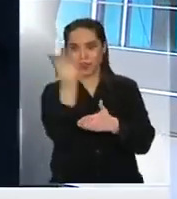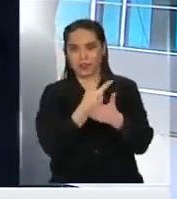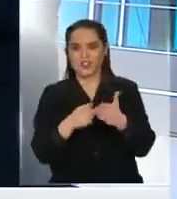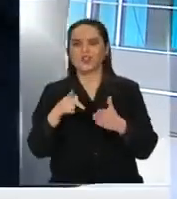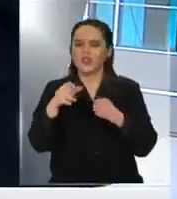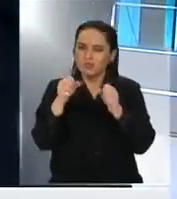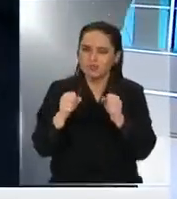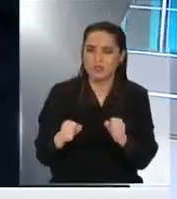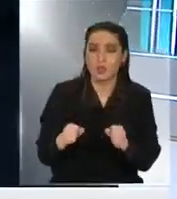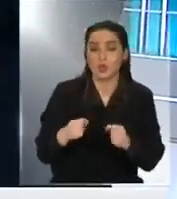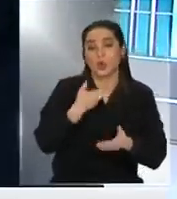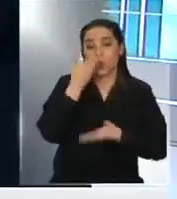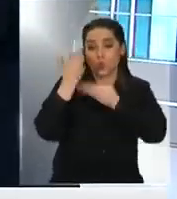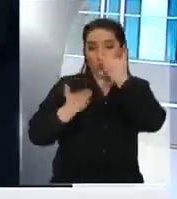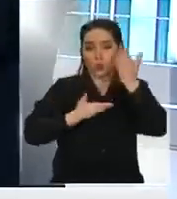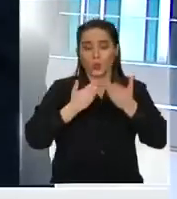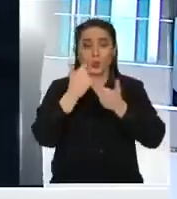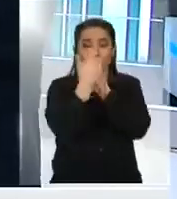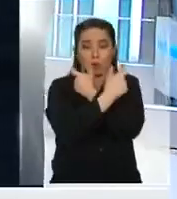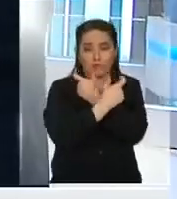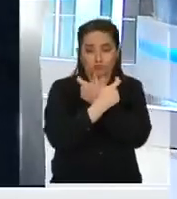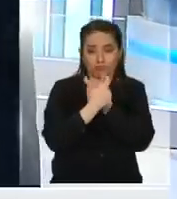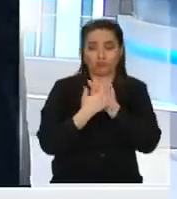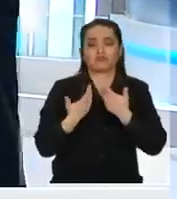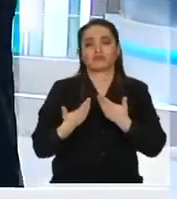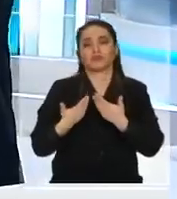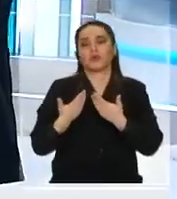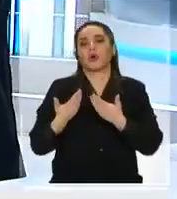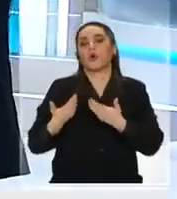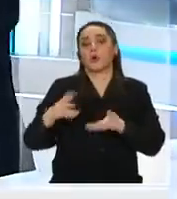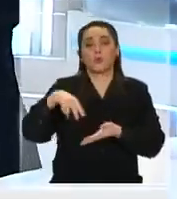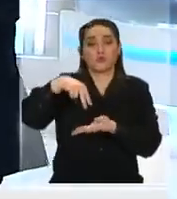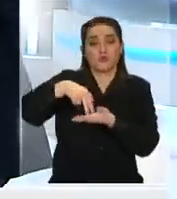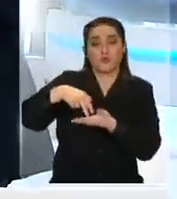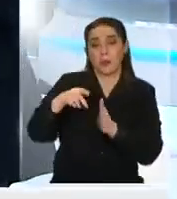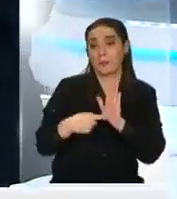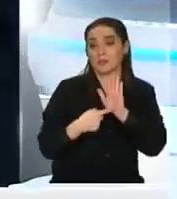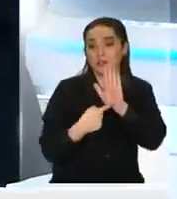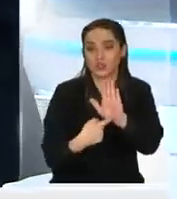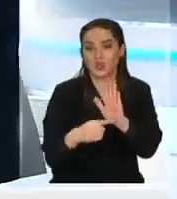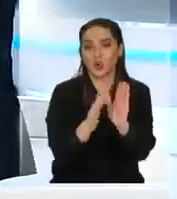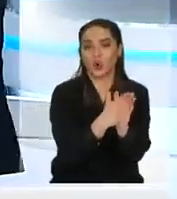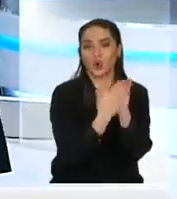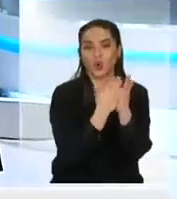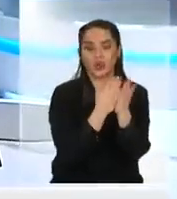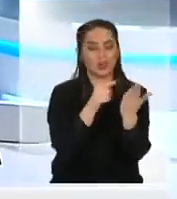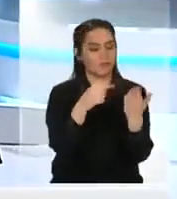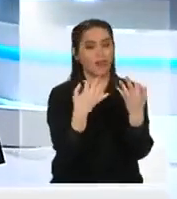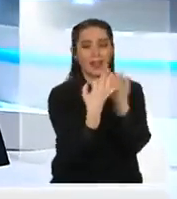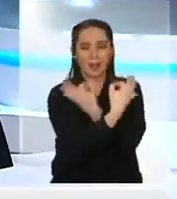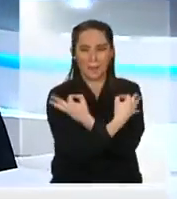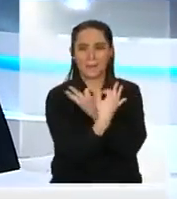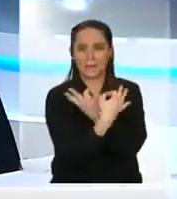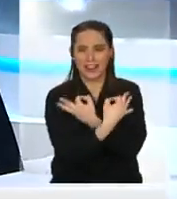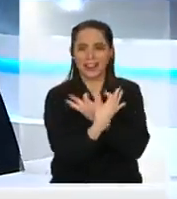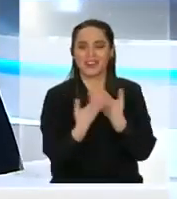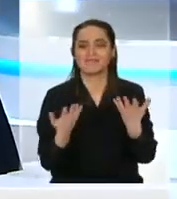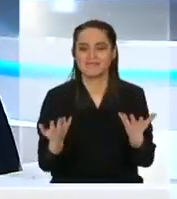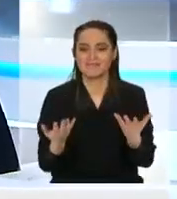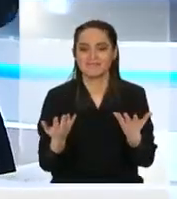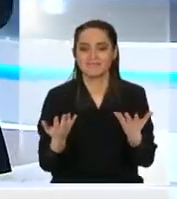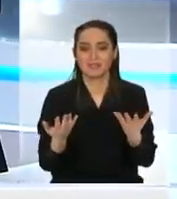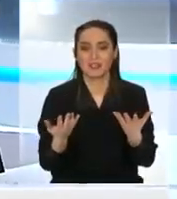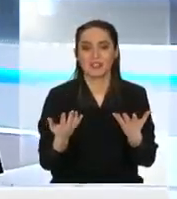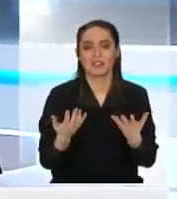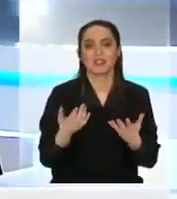Son capaces de, en una canción, en un chiste, en una rutina, en una obra de teatro, ¿no? en un libro explicar lo que